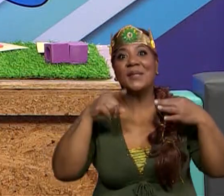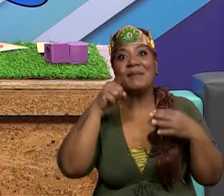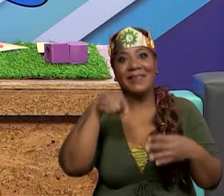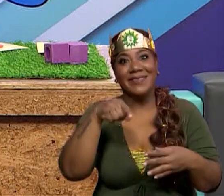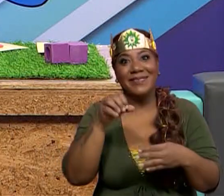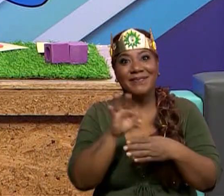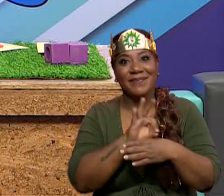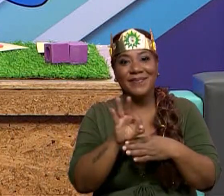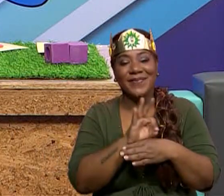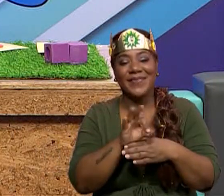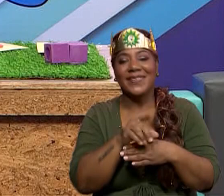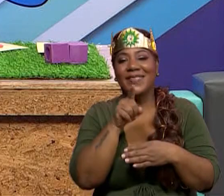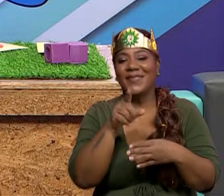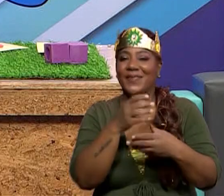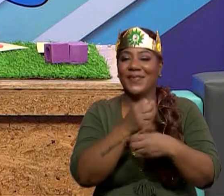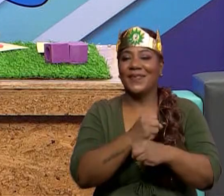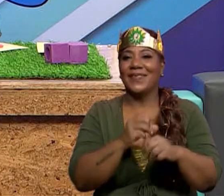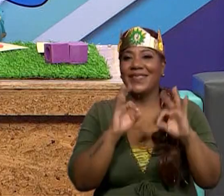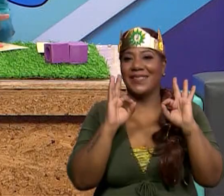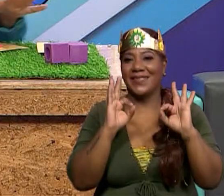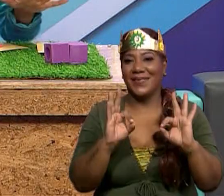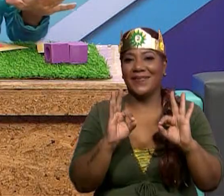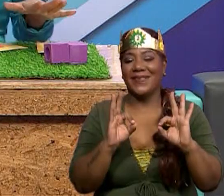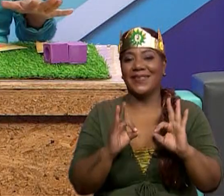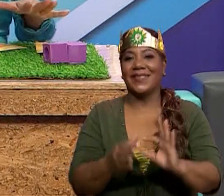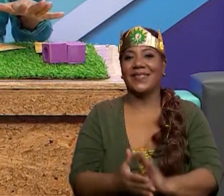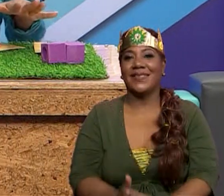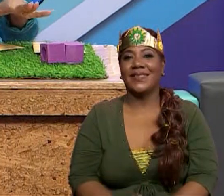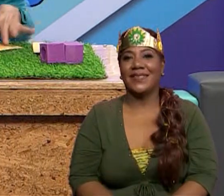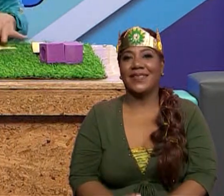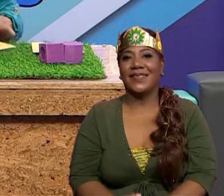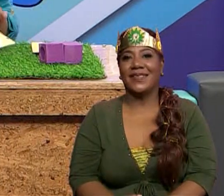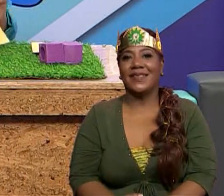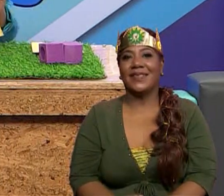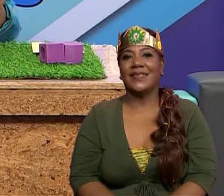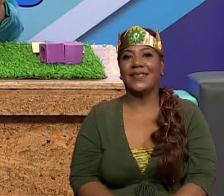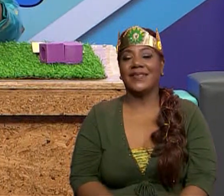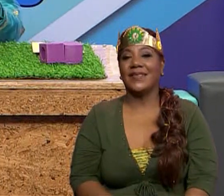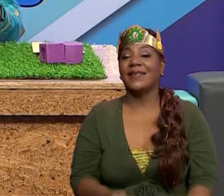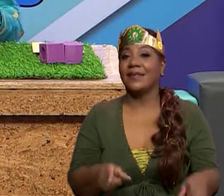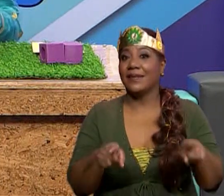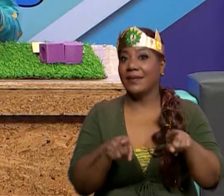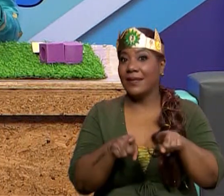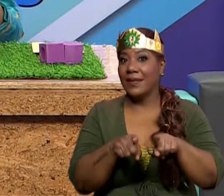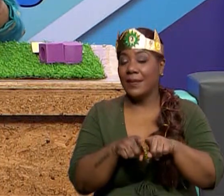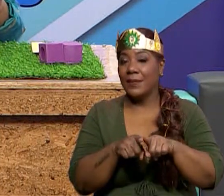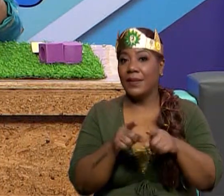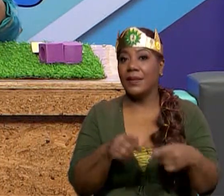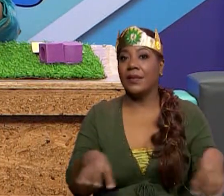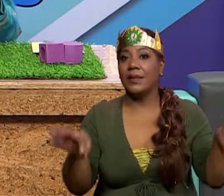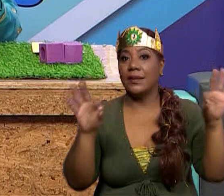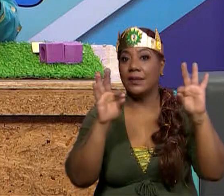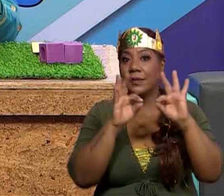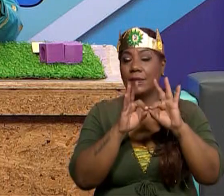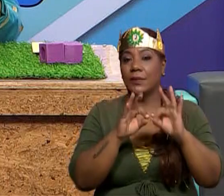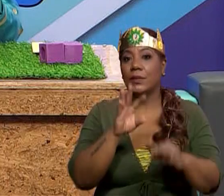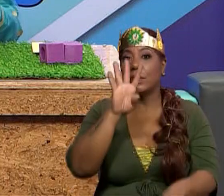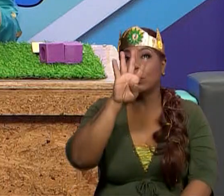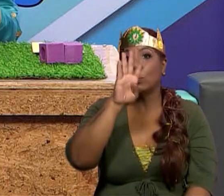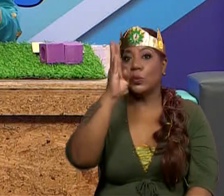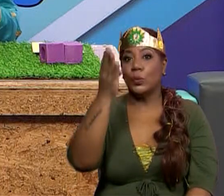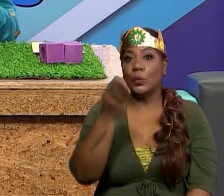que lo van a hacer muy bien. Entonces, chicos, de este modo, quiero decirles también que este es cuatro sextos, ¿verdad?